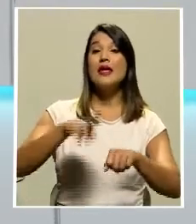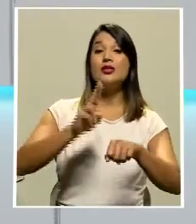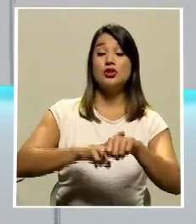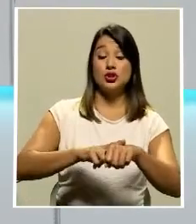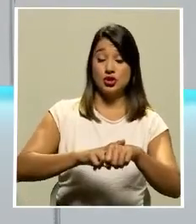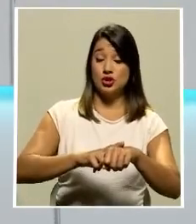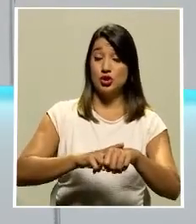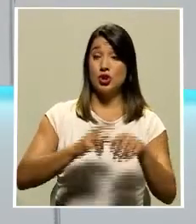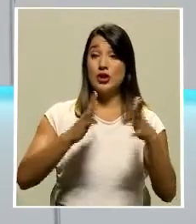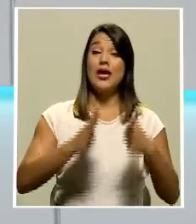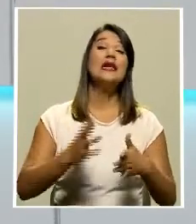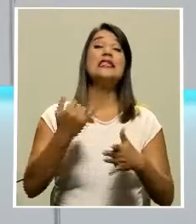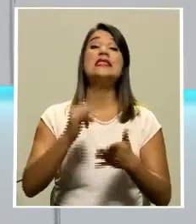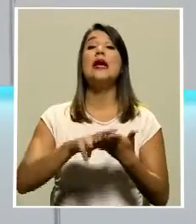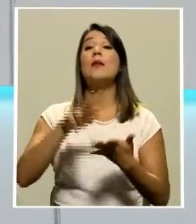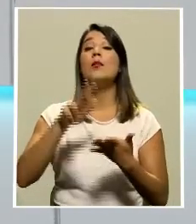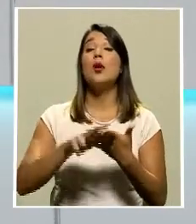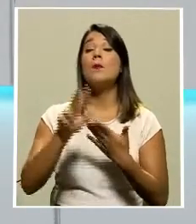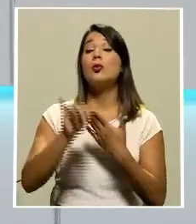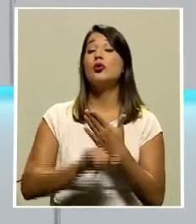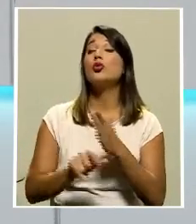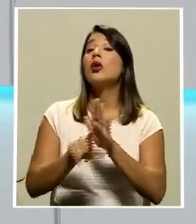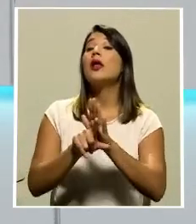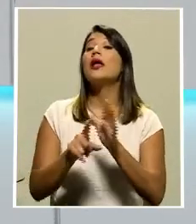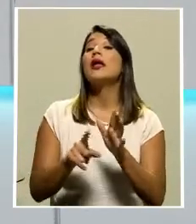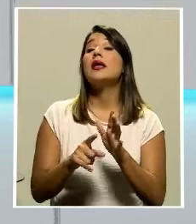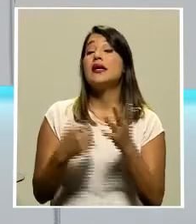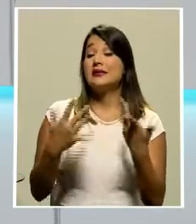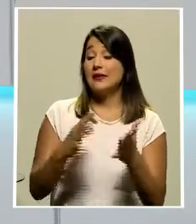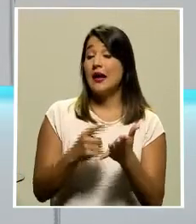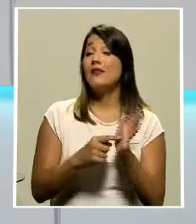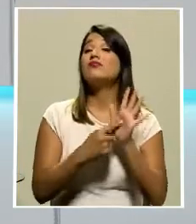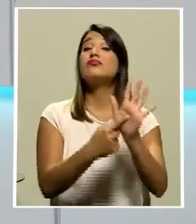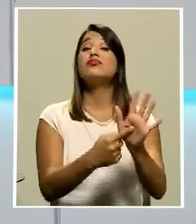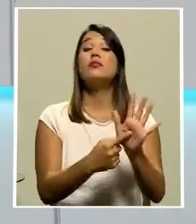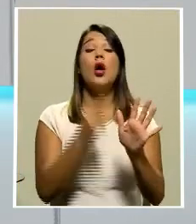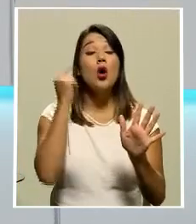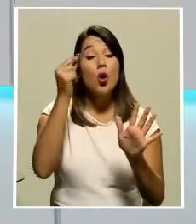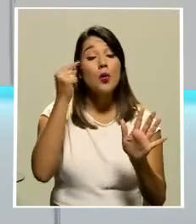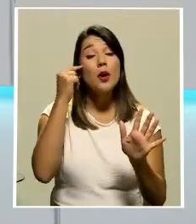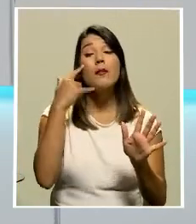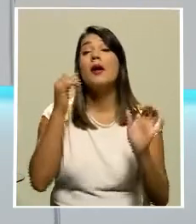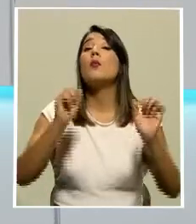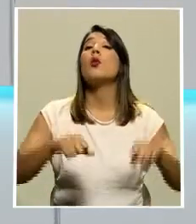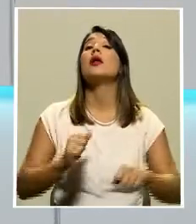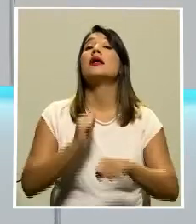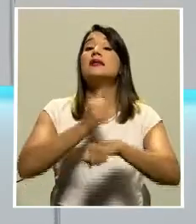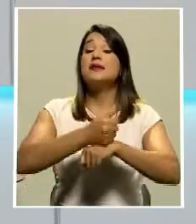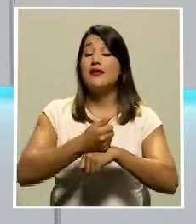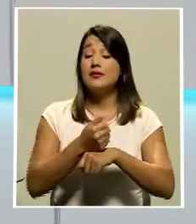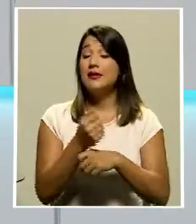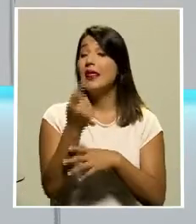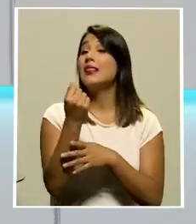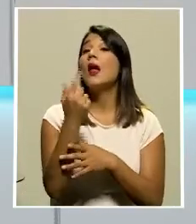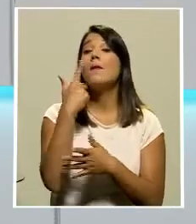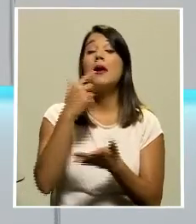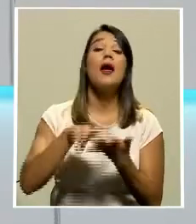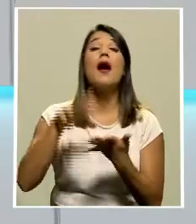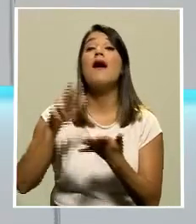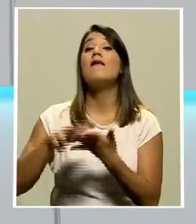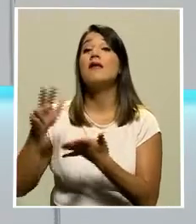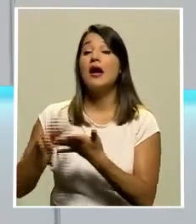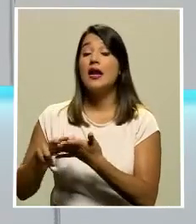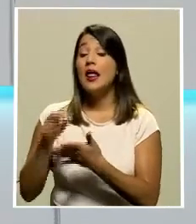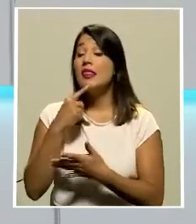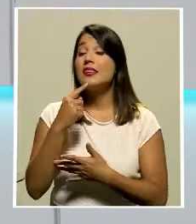caso de aprobarse el proyecto de ley presentado por el poder ejecutivo para crear un fondo de avales el banco